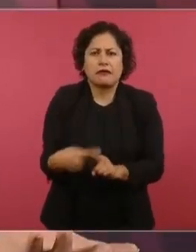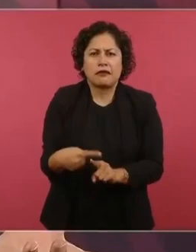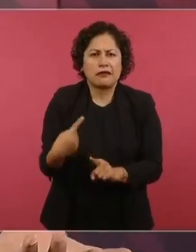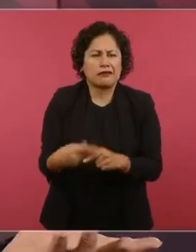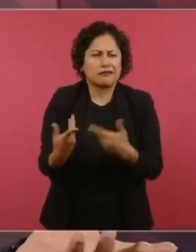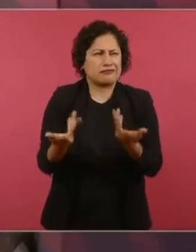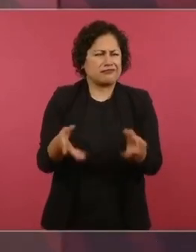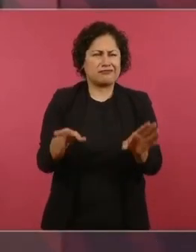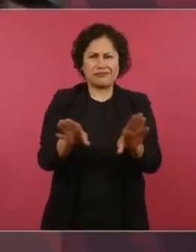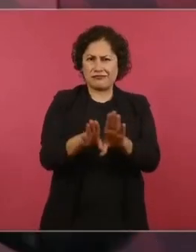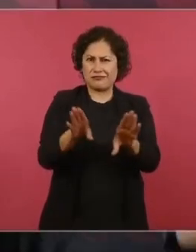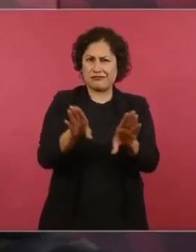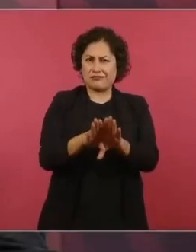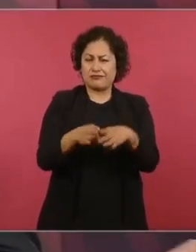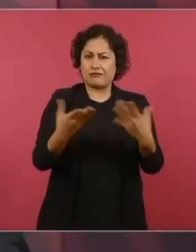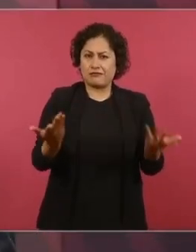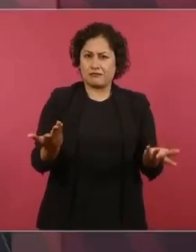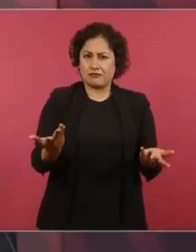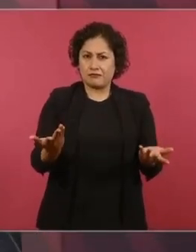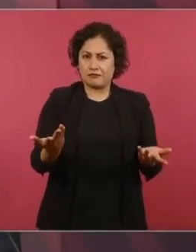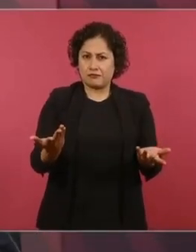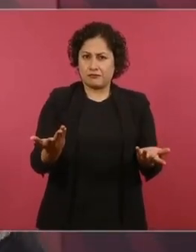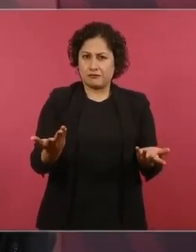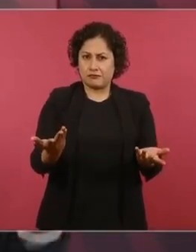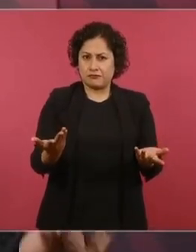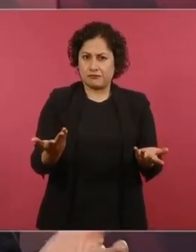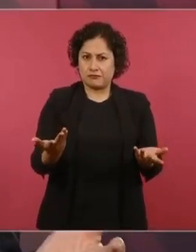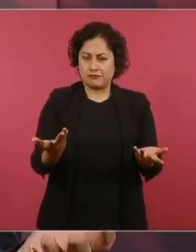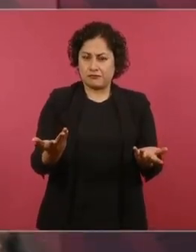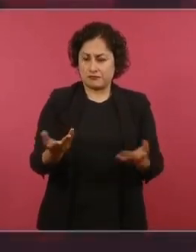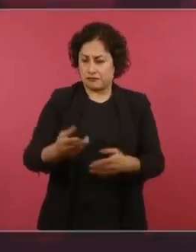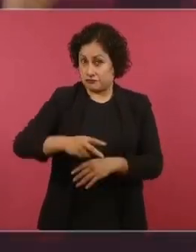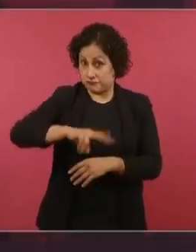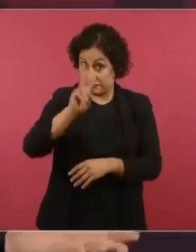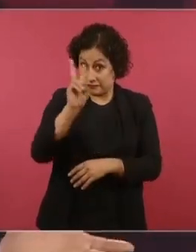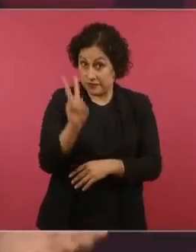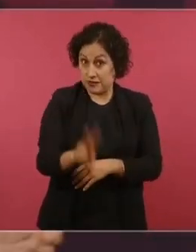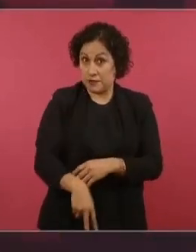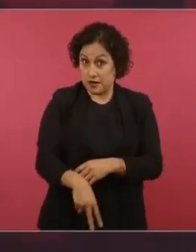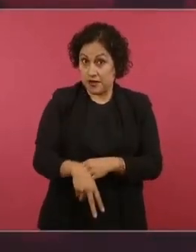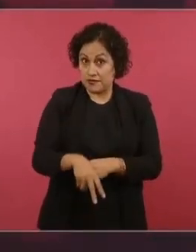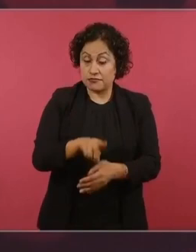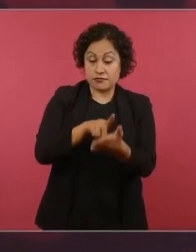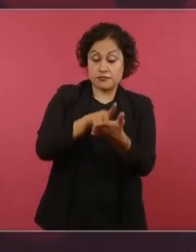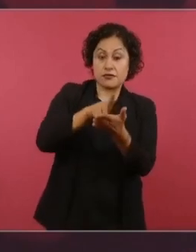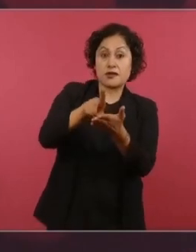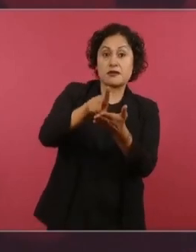¿Están violando flagrantemente el derecho internacional,